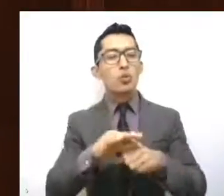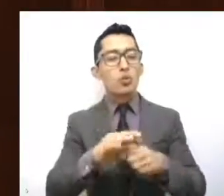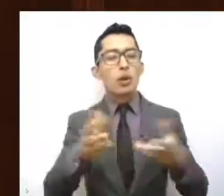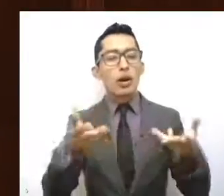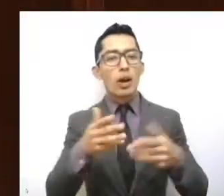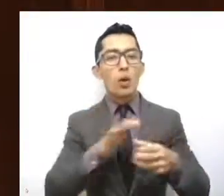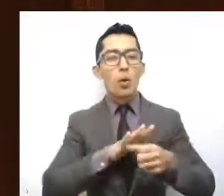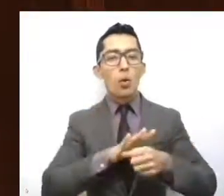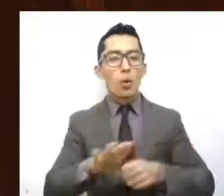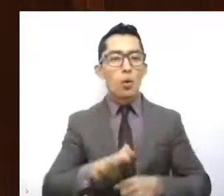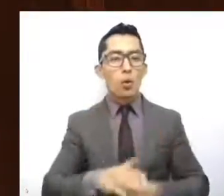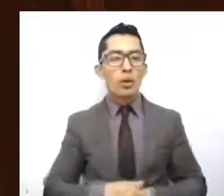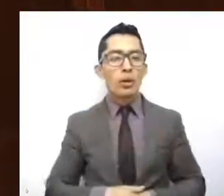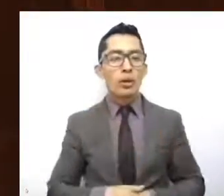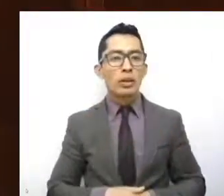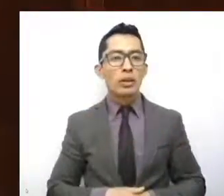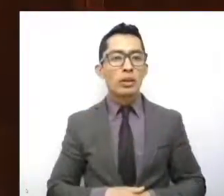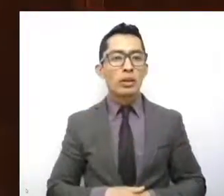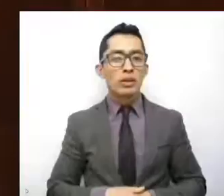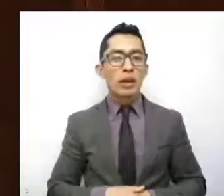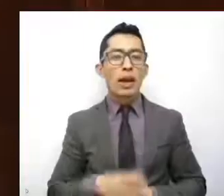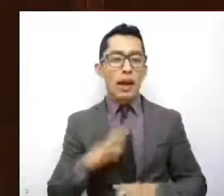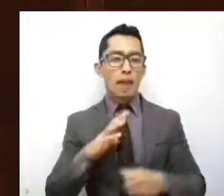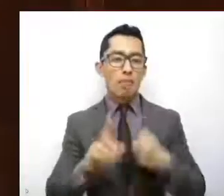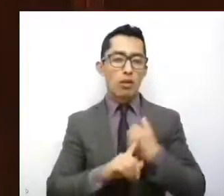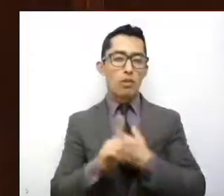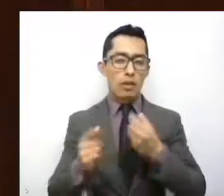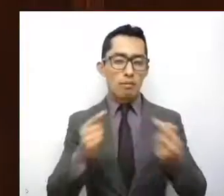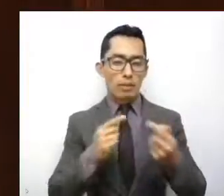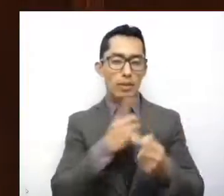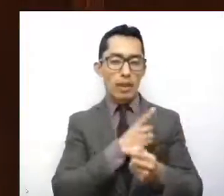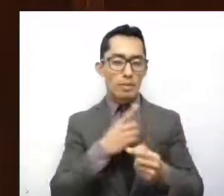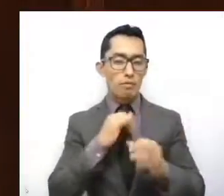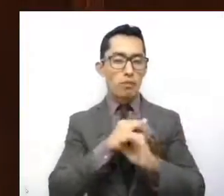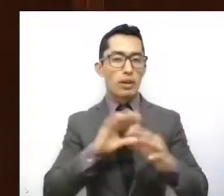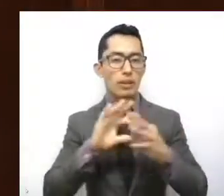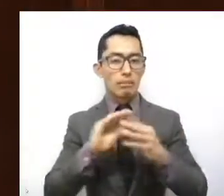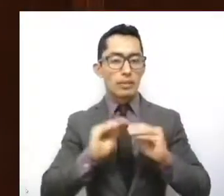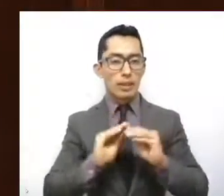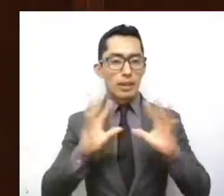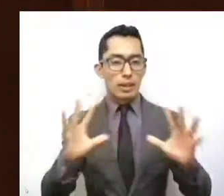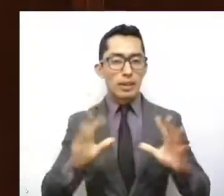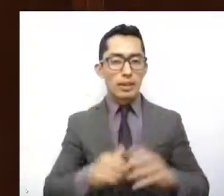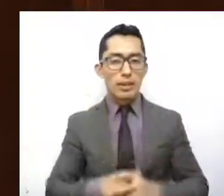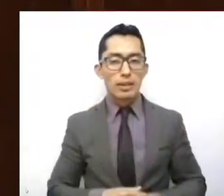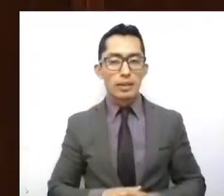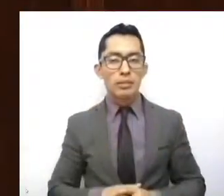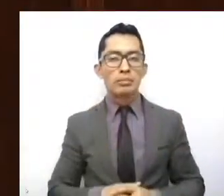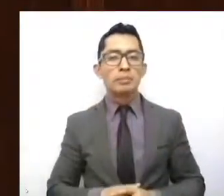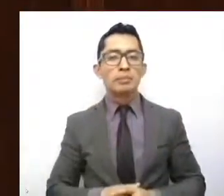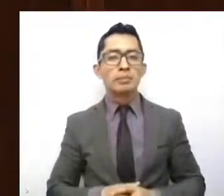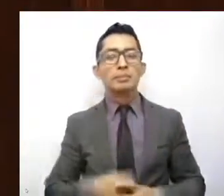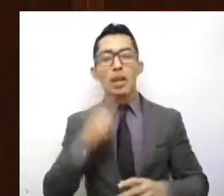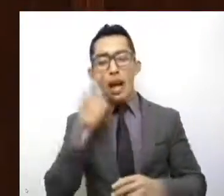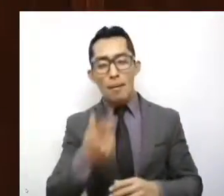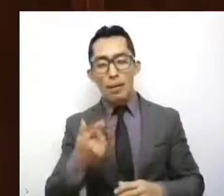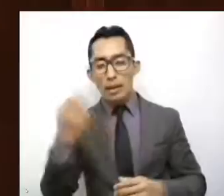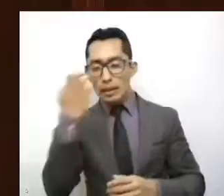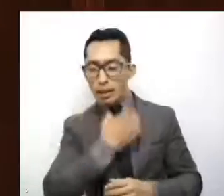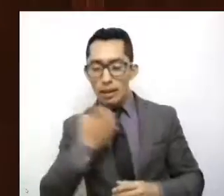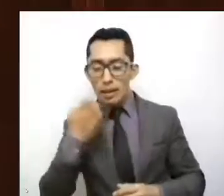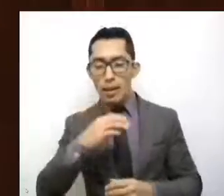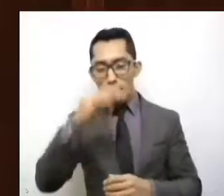controversia. Elimitar, determinar, concretar,